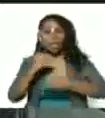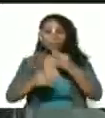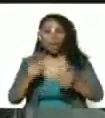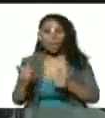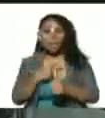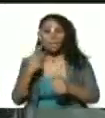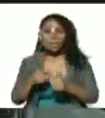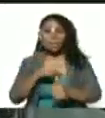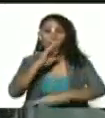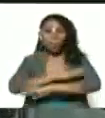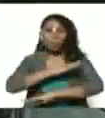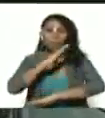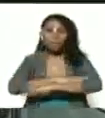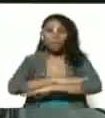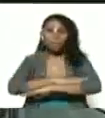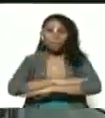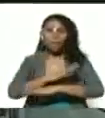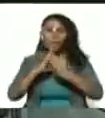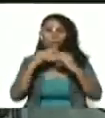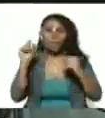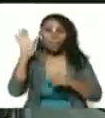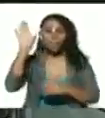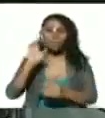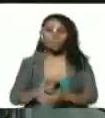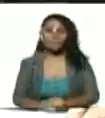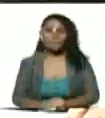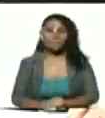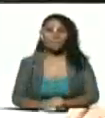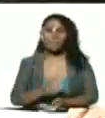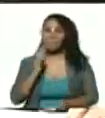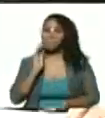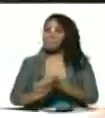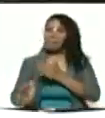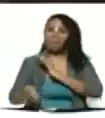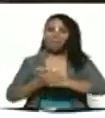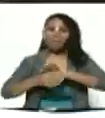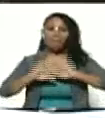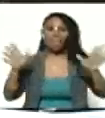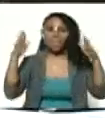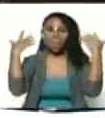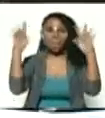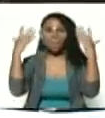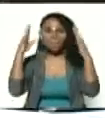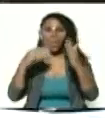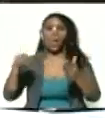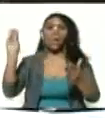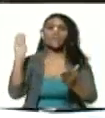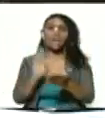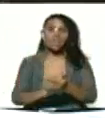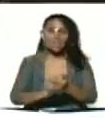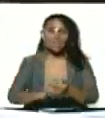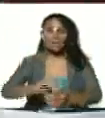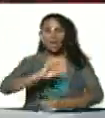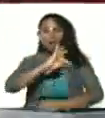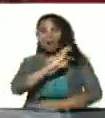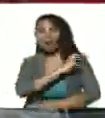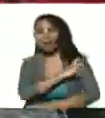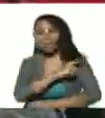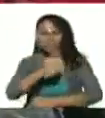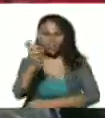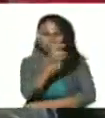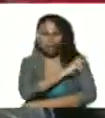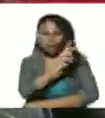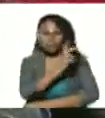principios de comportamiento en toda la nación más nada pues un aplauso nuevamente al general en jefe